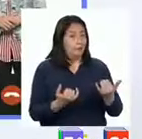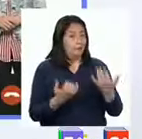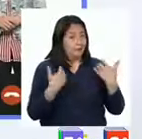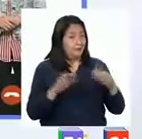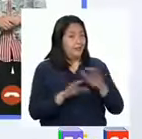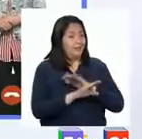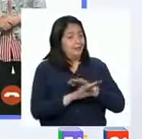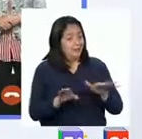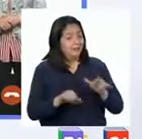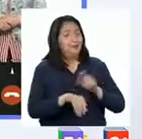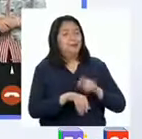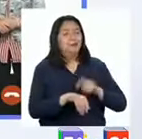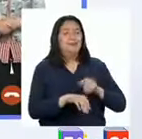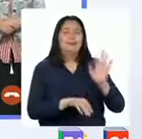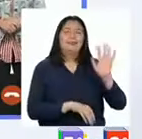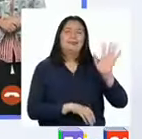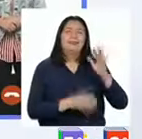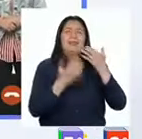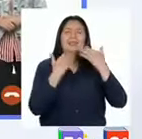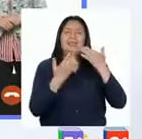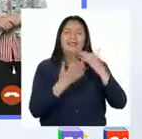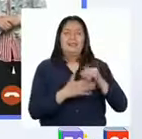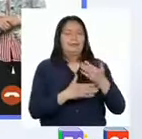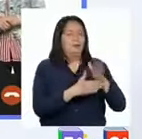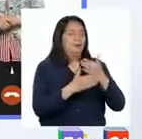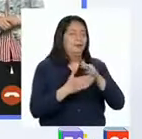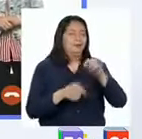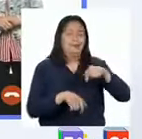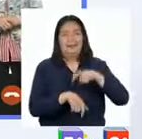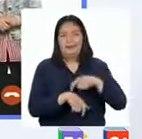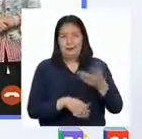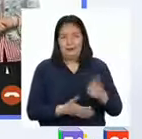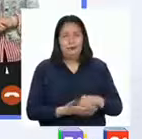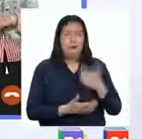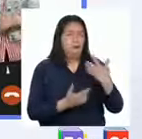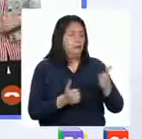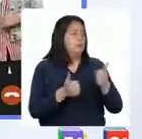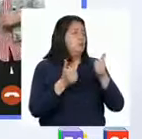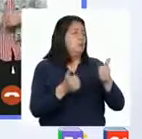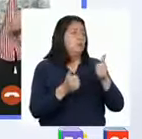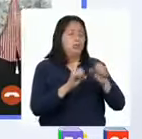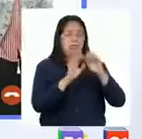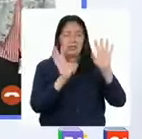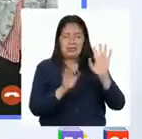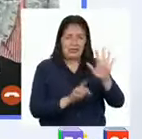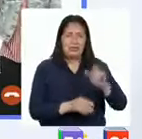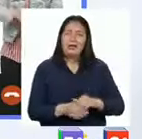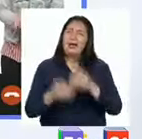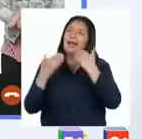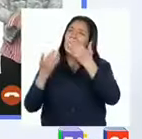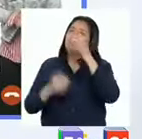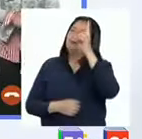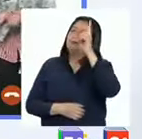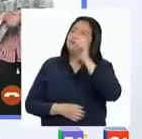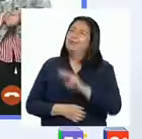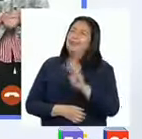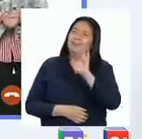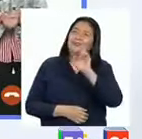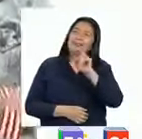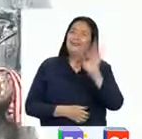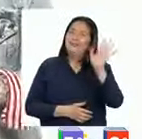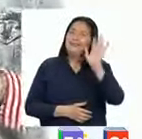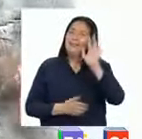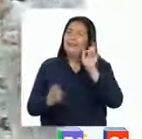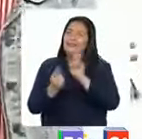ha llegado el momento de despedirme. Gracias por compartir este momento. Tengan un excelente día. Gracias, profesora Winnie. ¡Hasta luego!